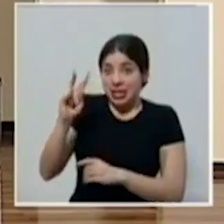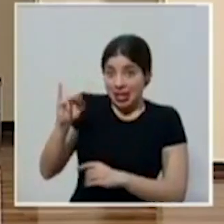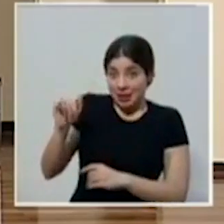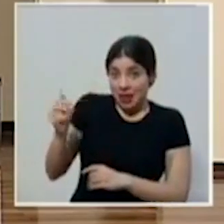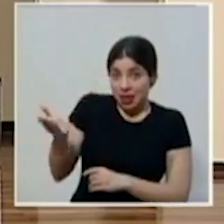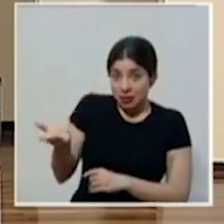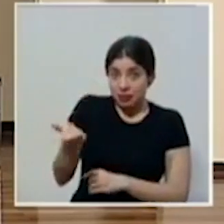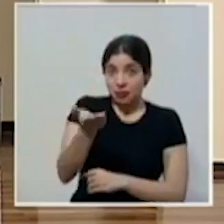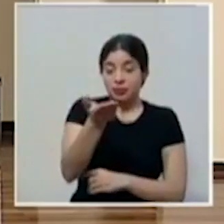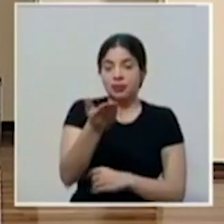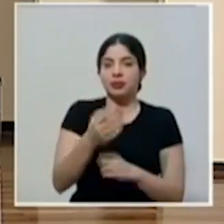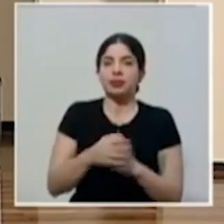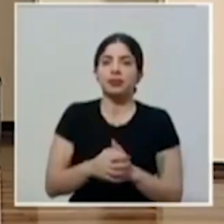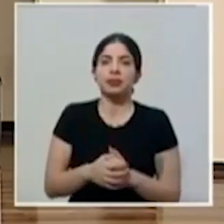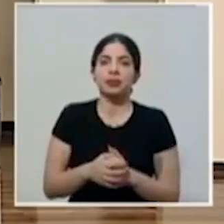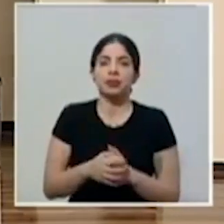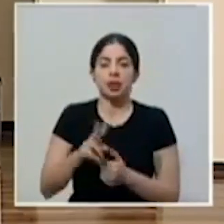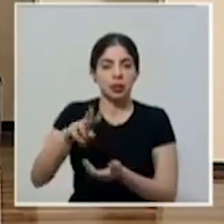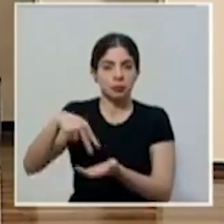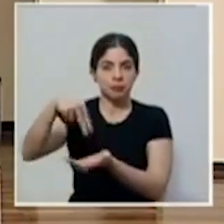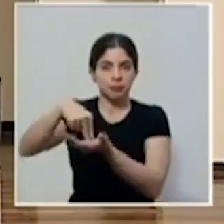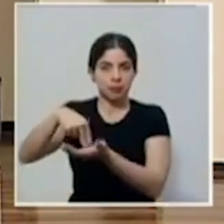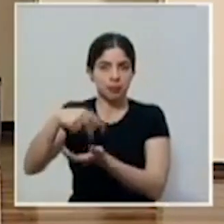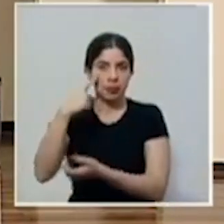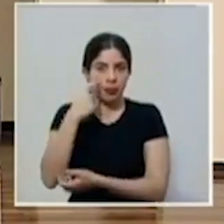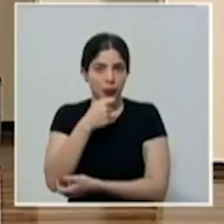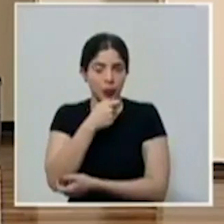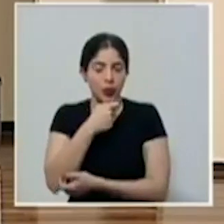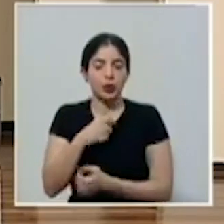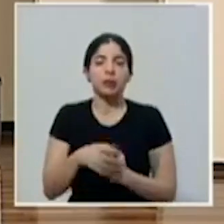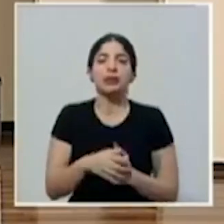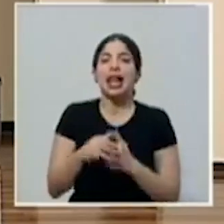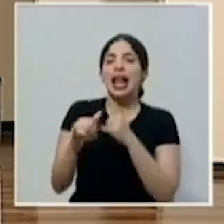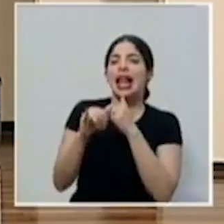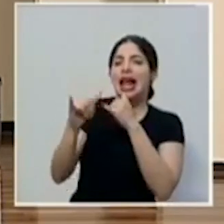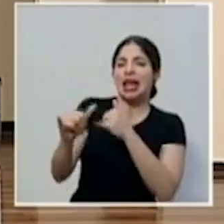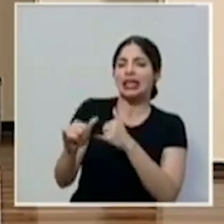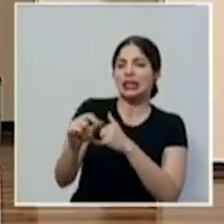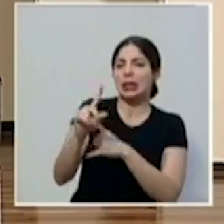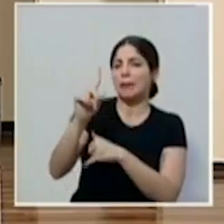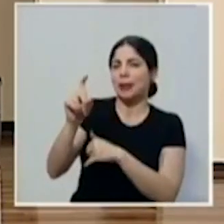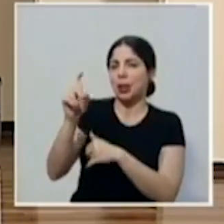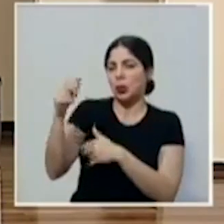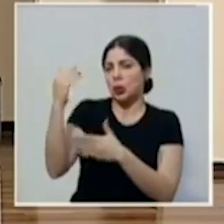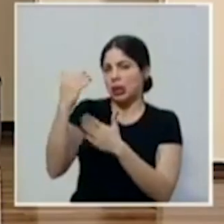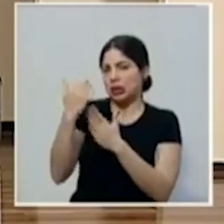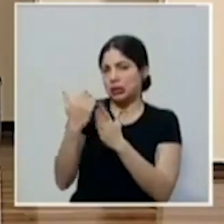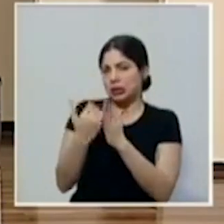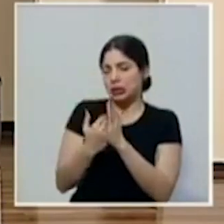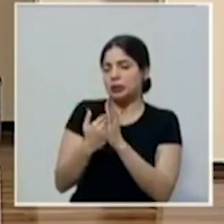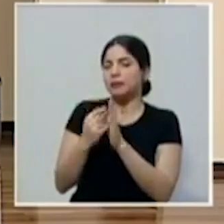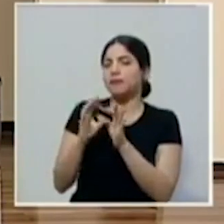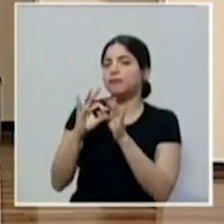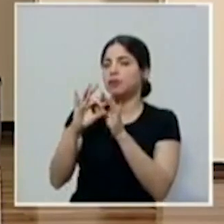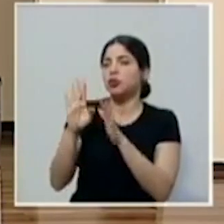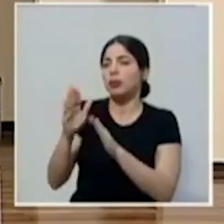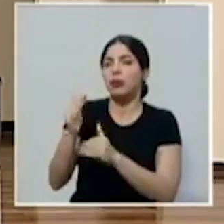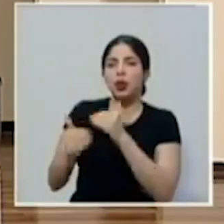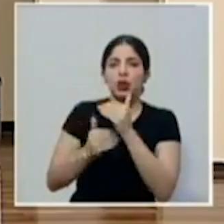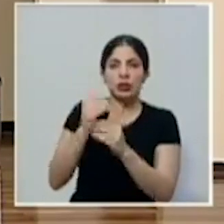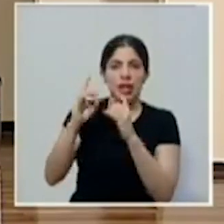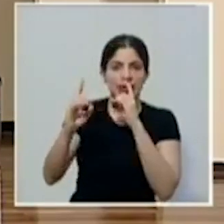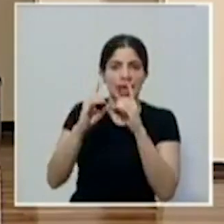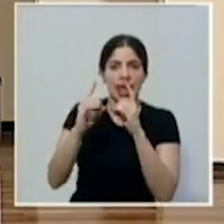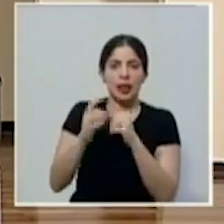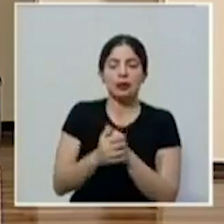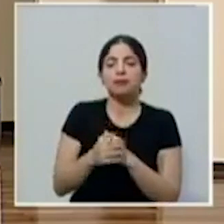puede tomar también su puesto en el podio. El diario extra nos hace una serie de consultas en relación a este proceso de diálogo.